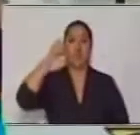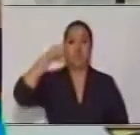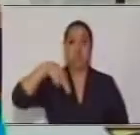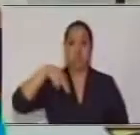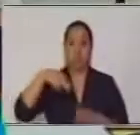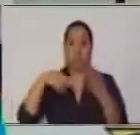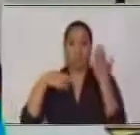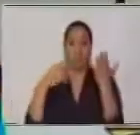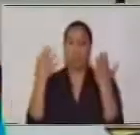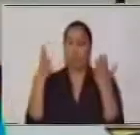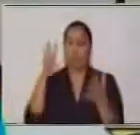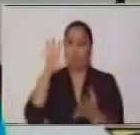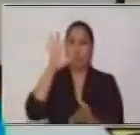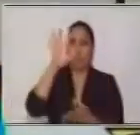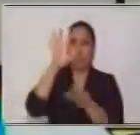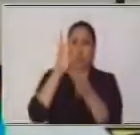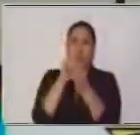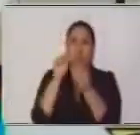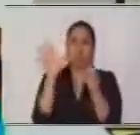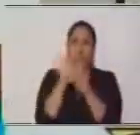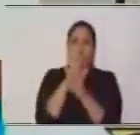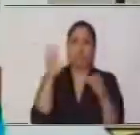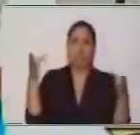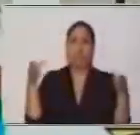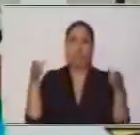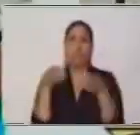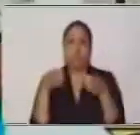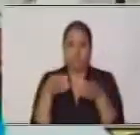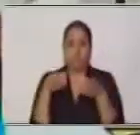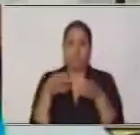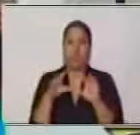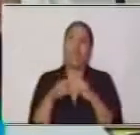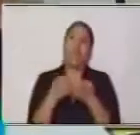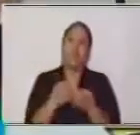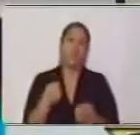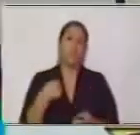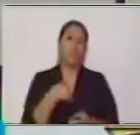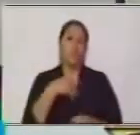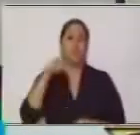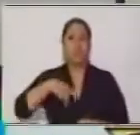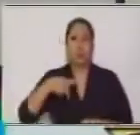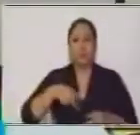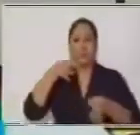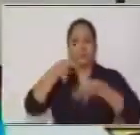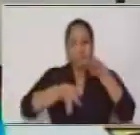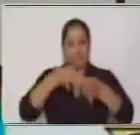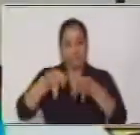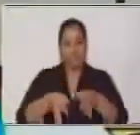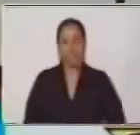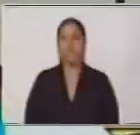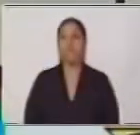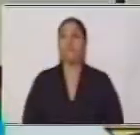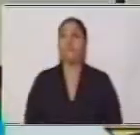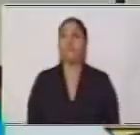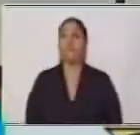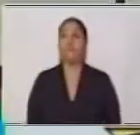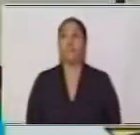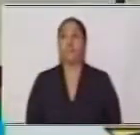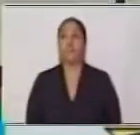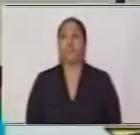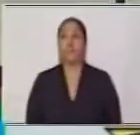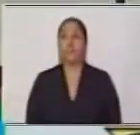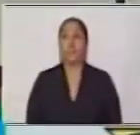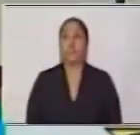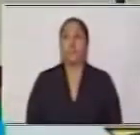sencillo, vamos a separar estos números, el del primer número racional, y podemos